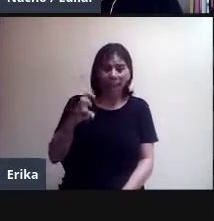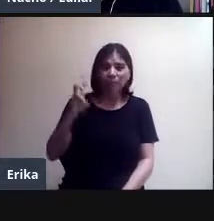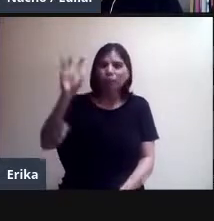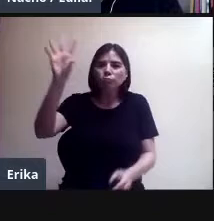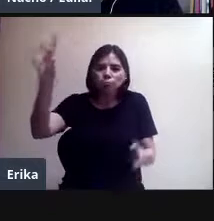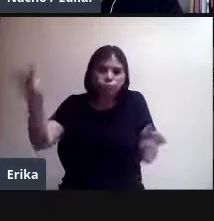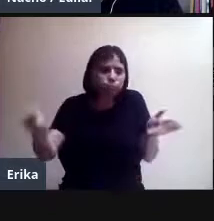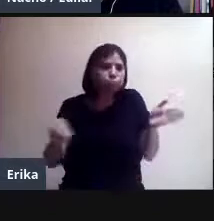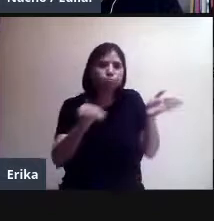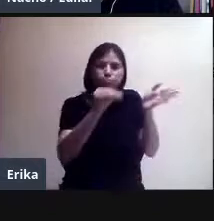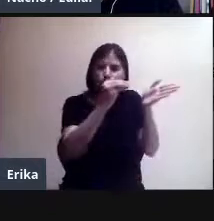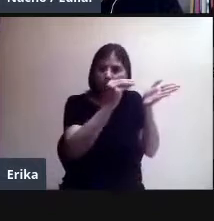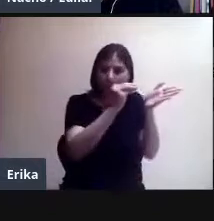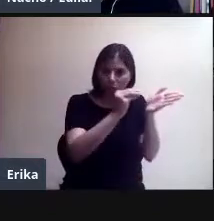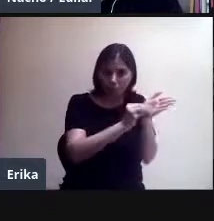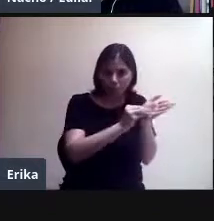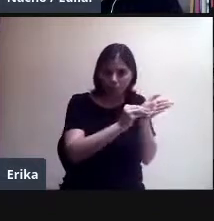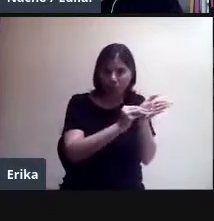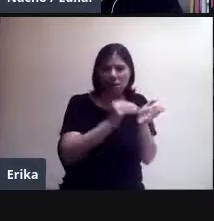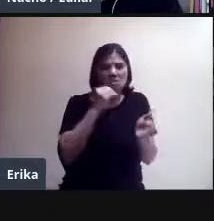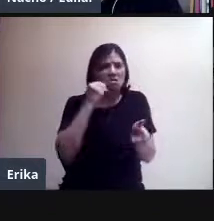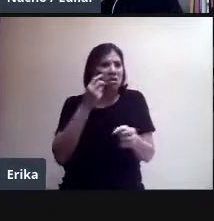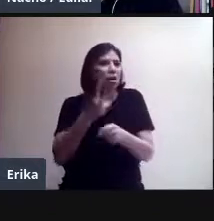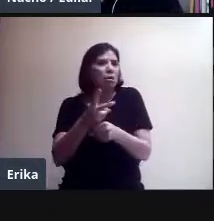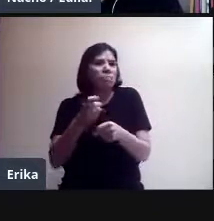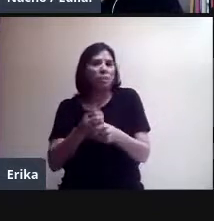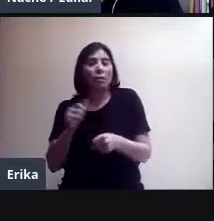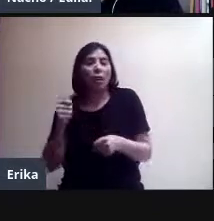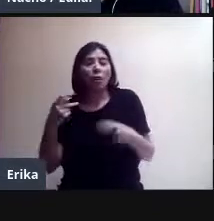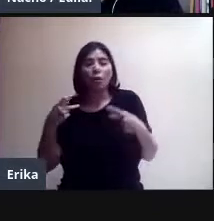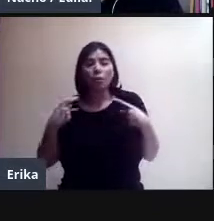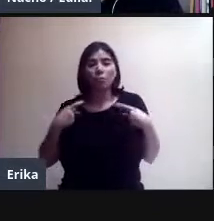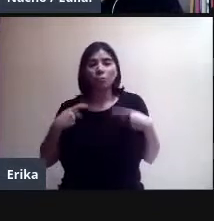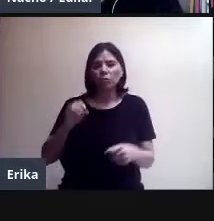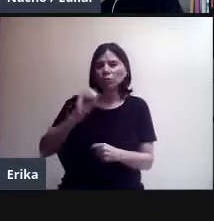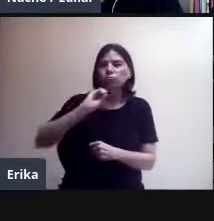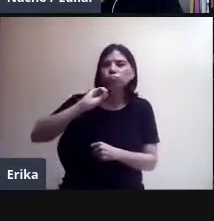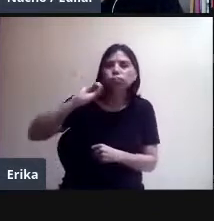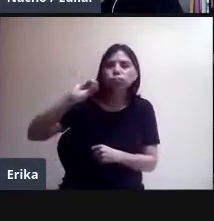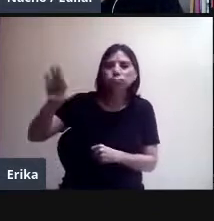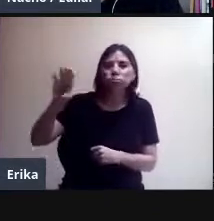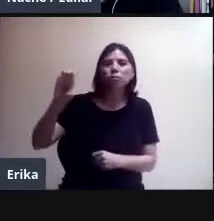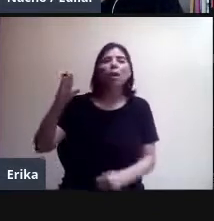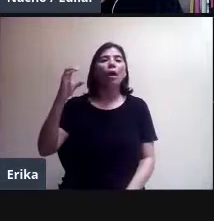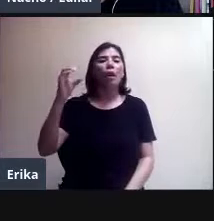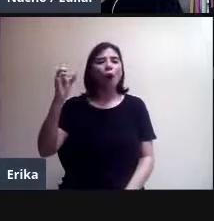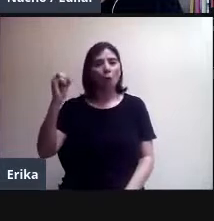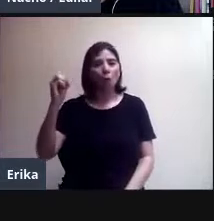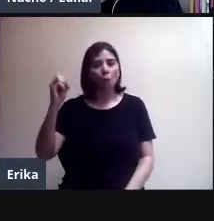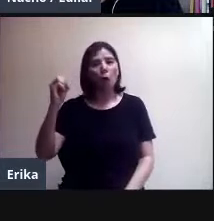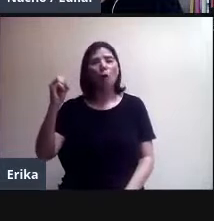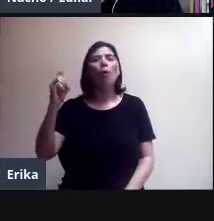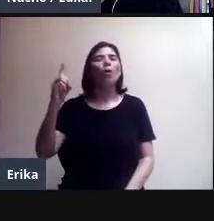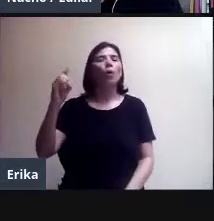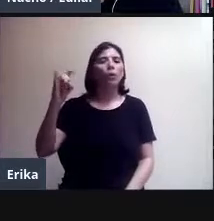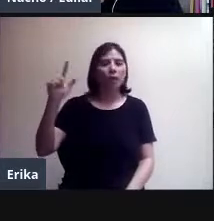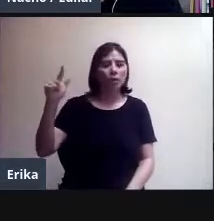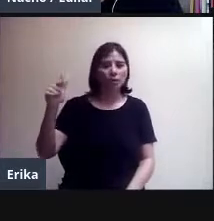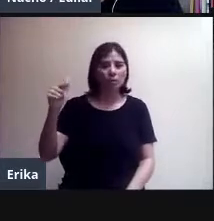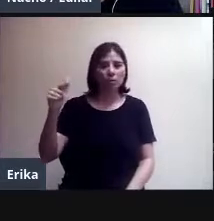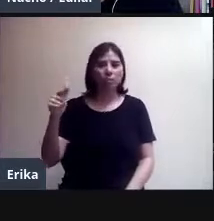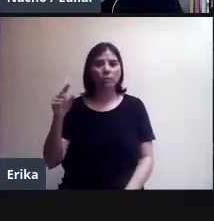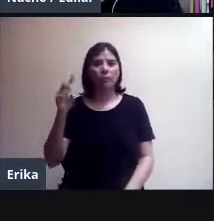le puede mandar el código a su correo electrónico o por el teléfono. Y entonces, la persona ya se puede conectar. Simplemente,